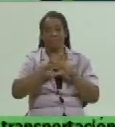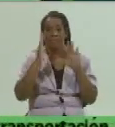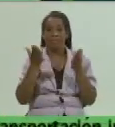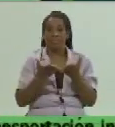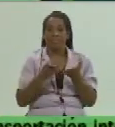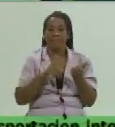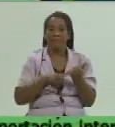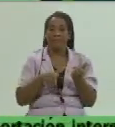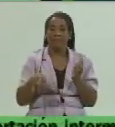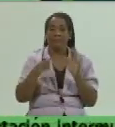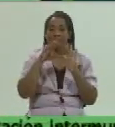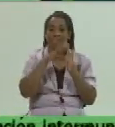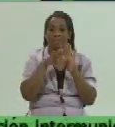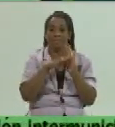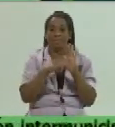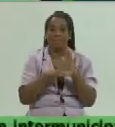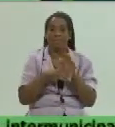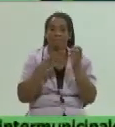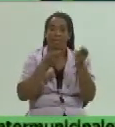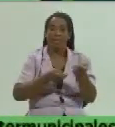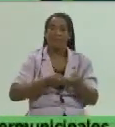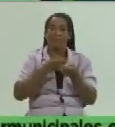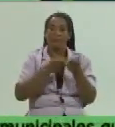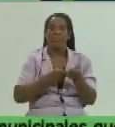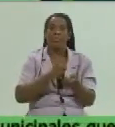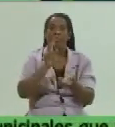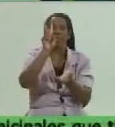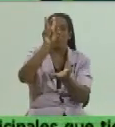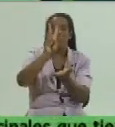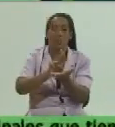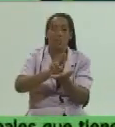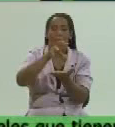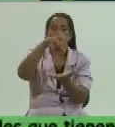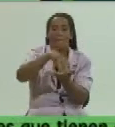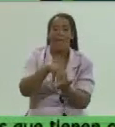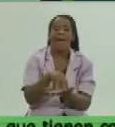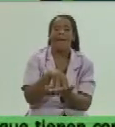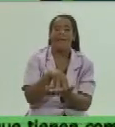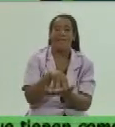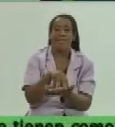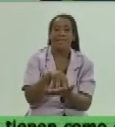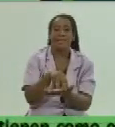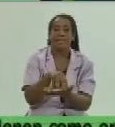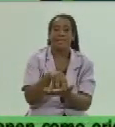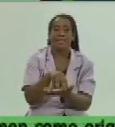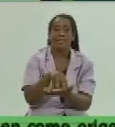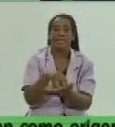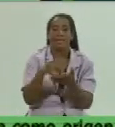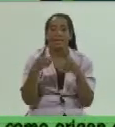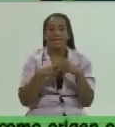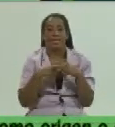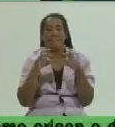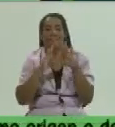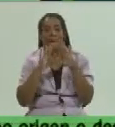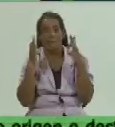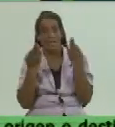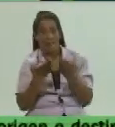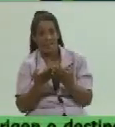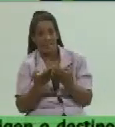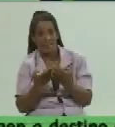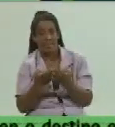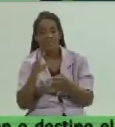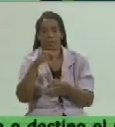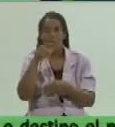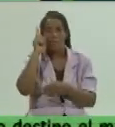y el país que es el programa de la agricultura urbana hoy el programa de agricultura urbana suburbana y familiar en la nueva política